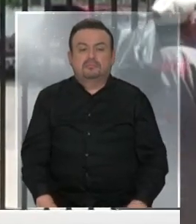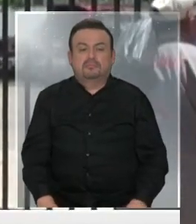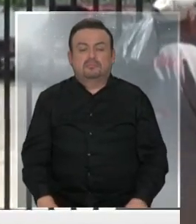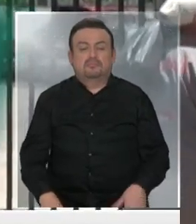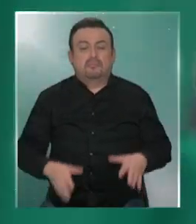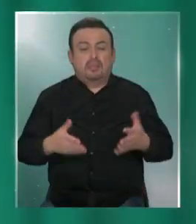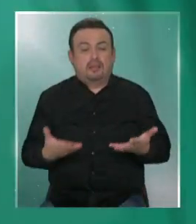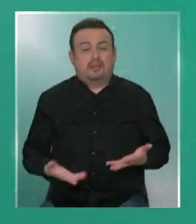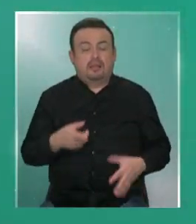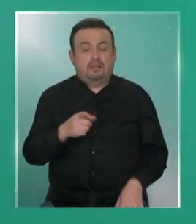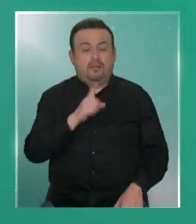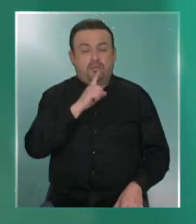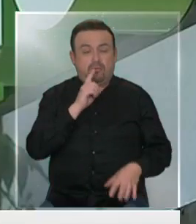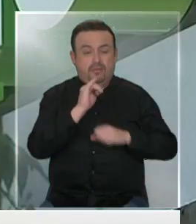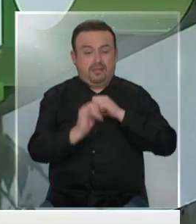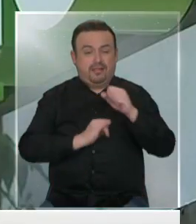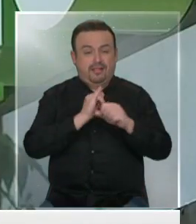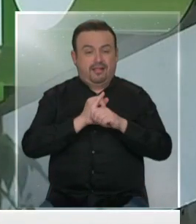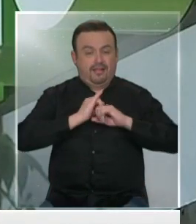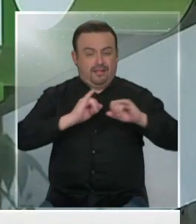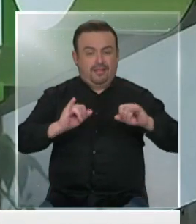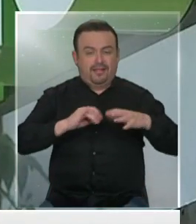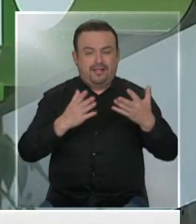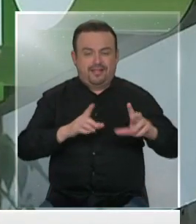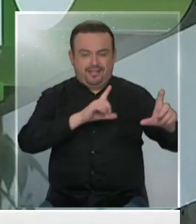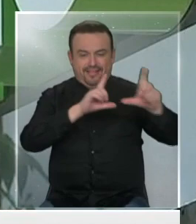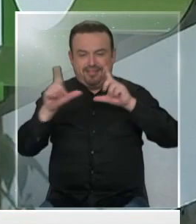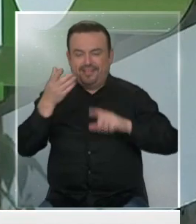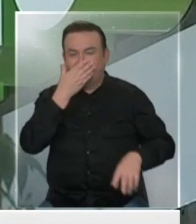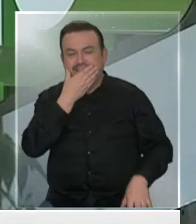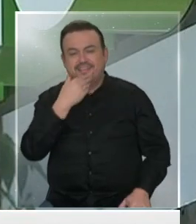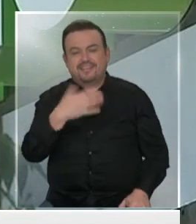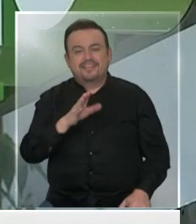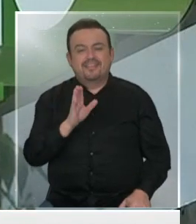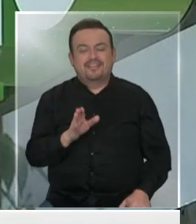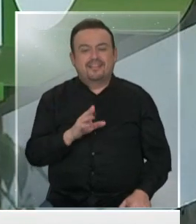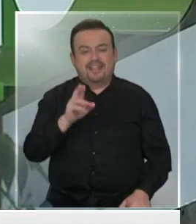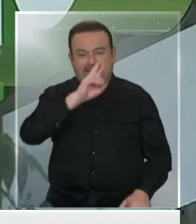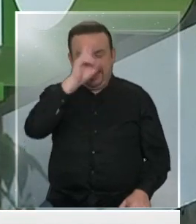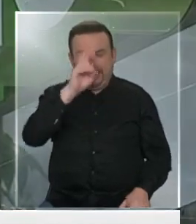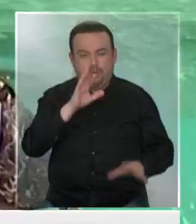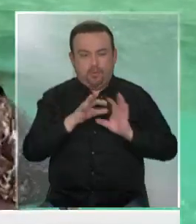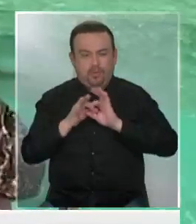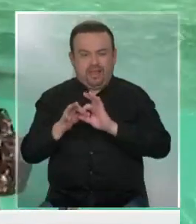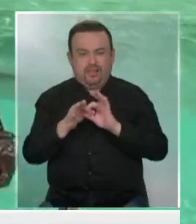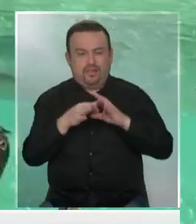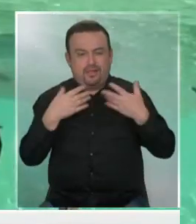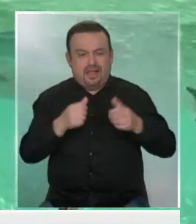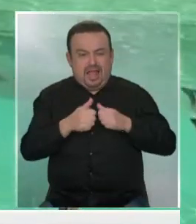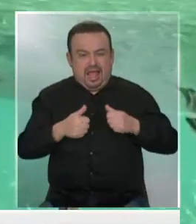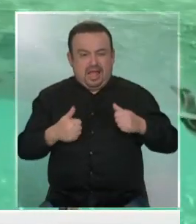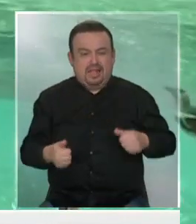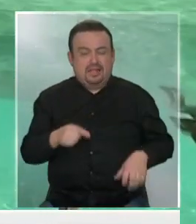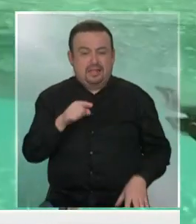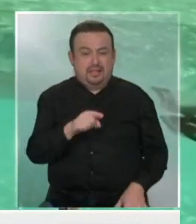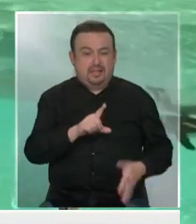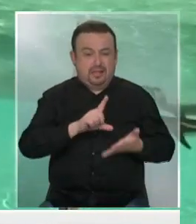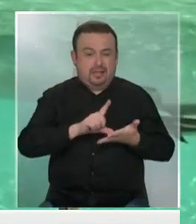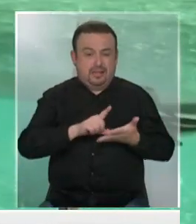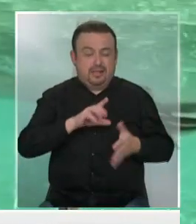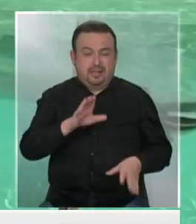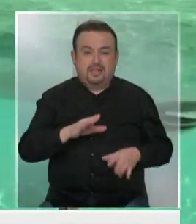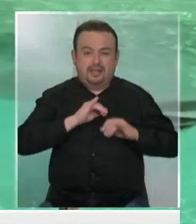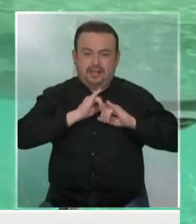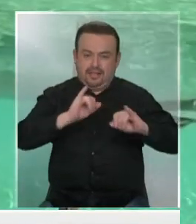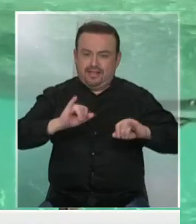Bien, y terminamos este bloque internacional con unas lindas imágenes, nos vamos a Reino Unido, luego que las autoridades de ese país